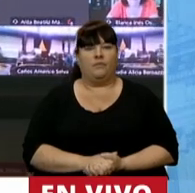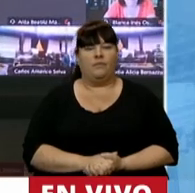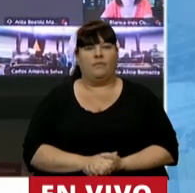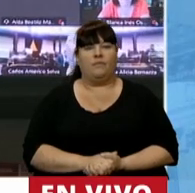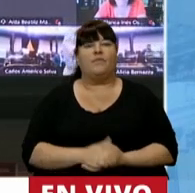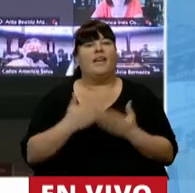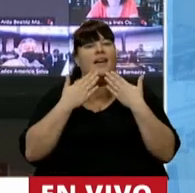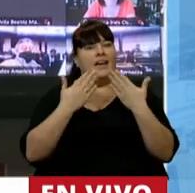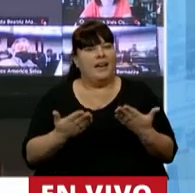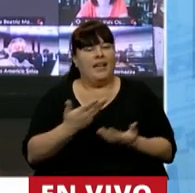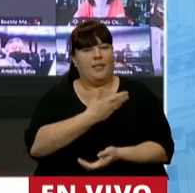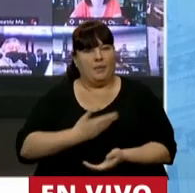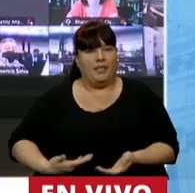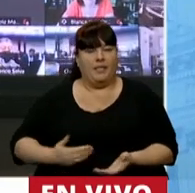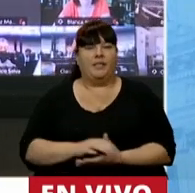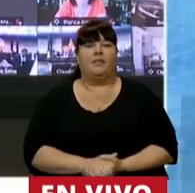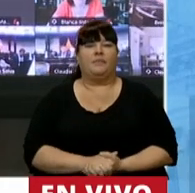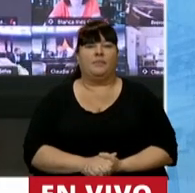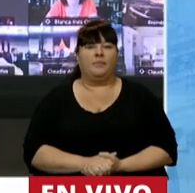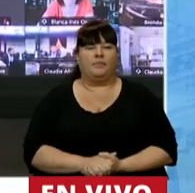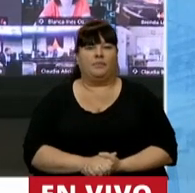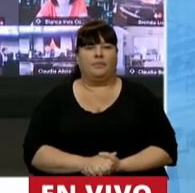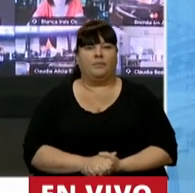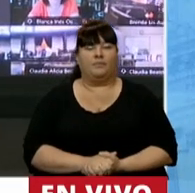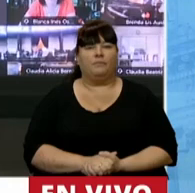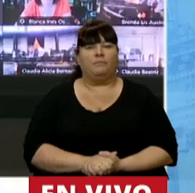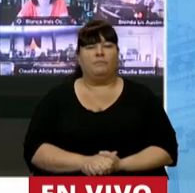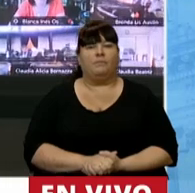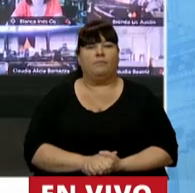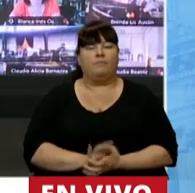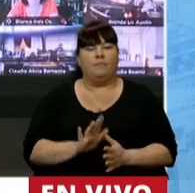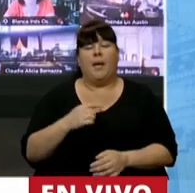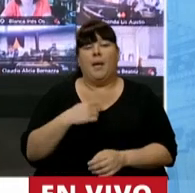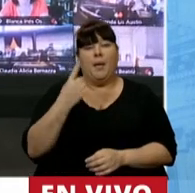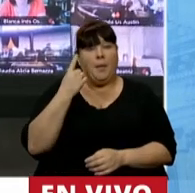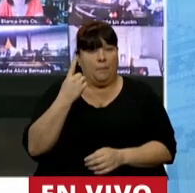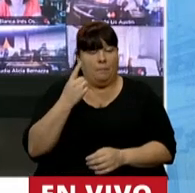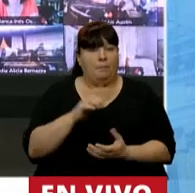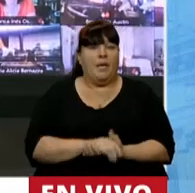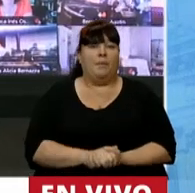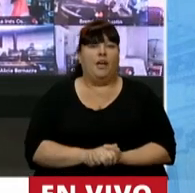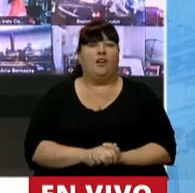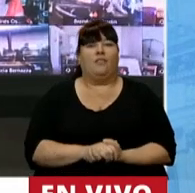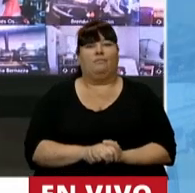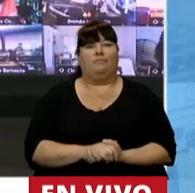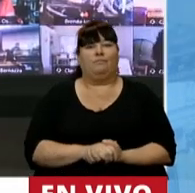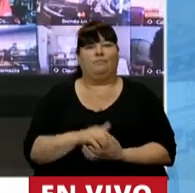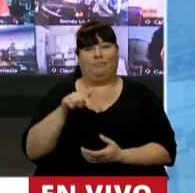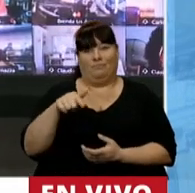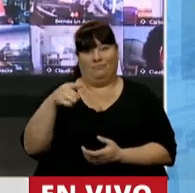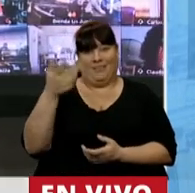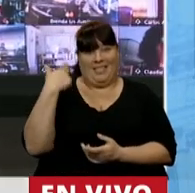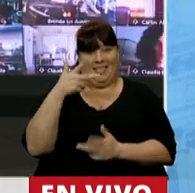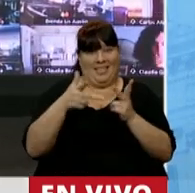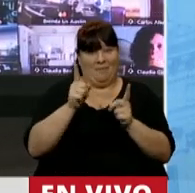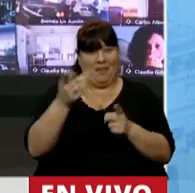Gracias, señor presidente. Mire, en primer lugar, y en función de esta mención que usted